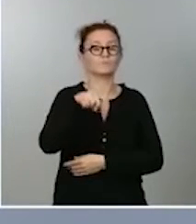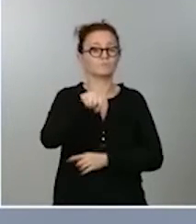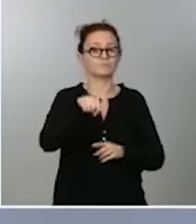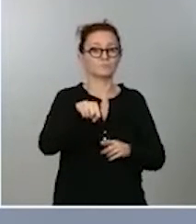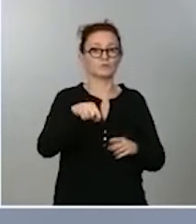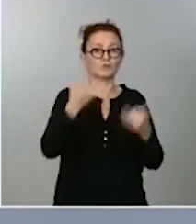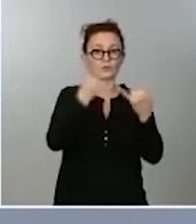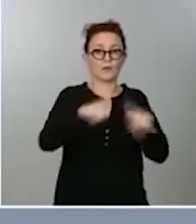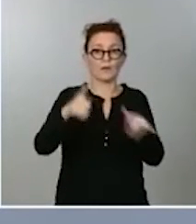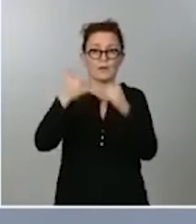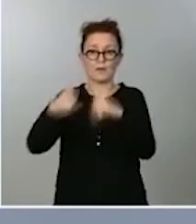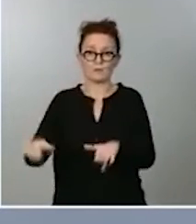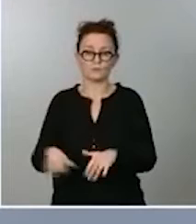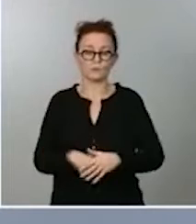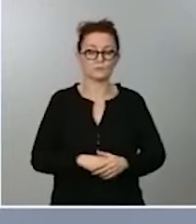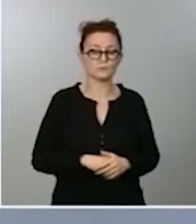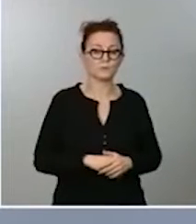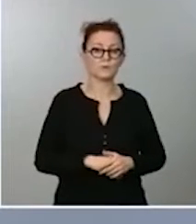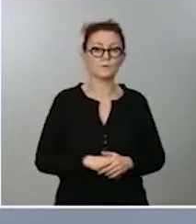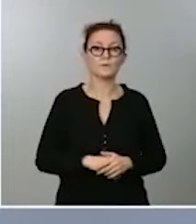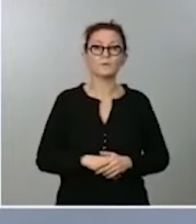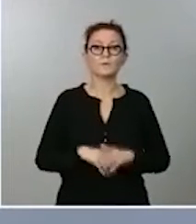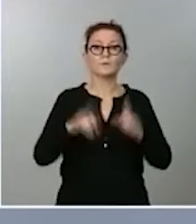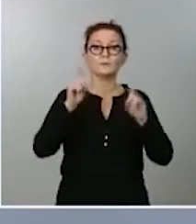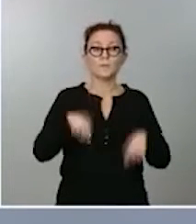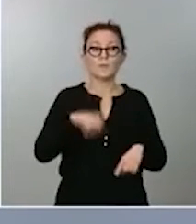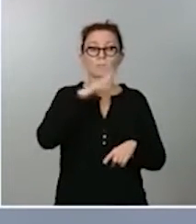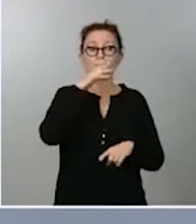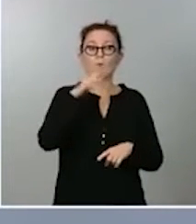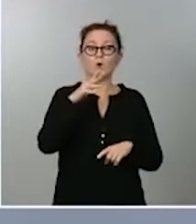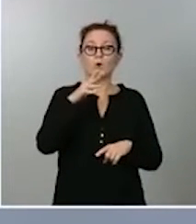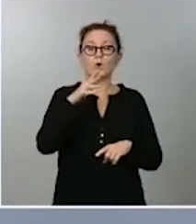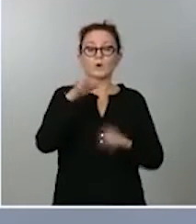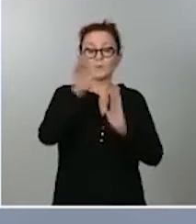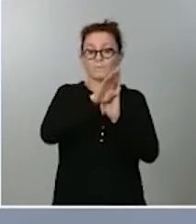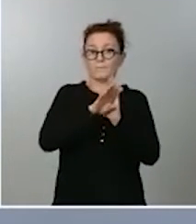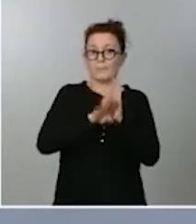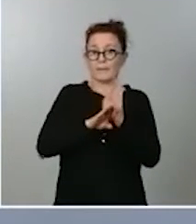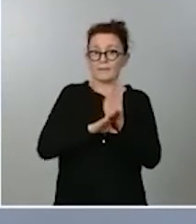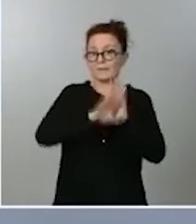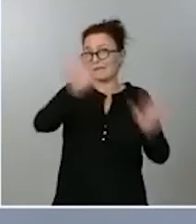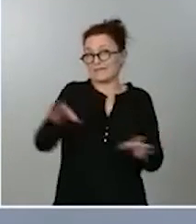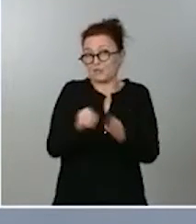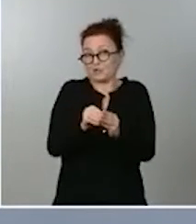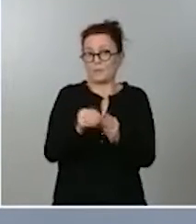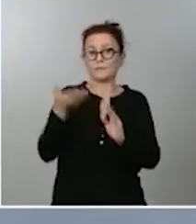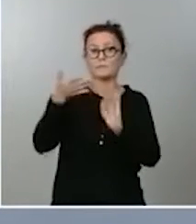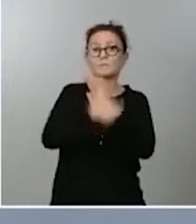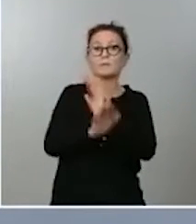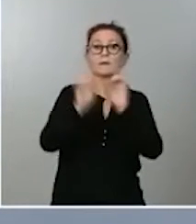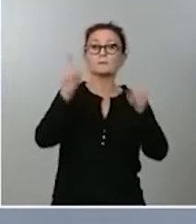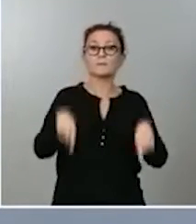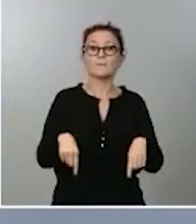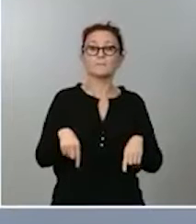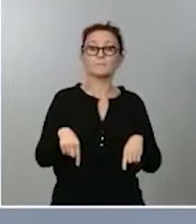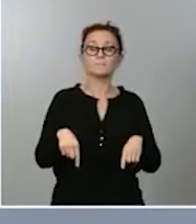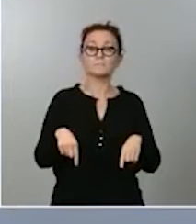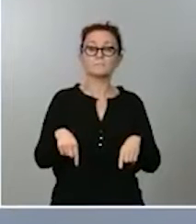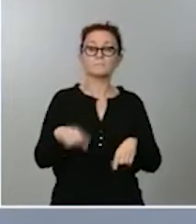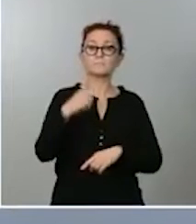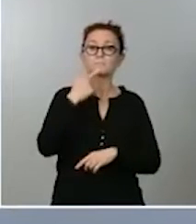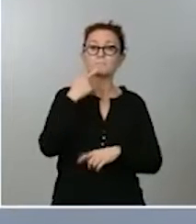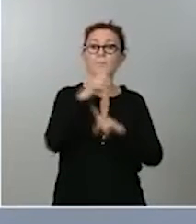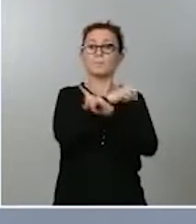Asimismo, por agotar esta serie de medidas de resumen, decir que también se prohíben los llamados